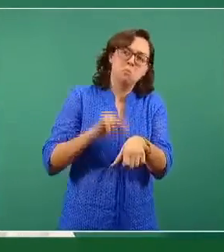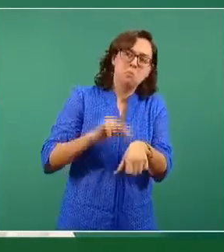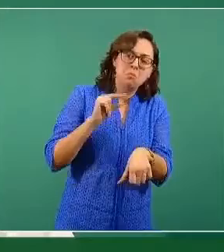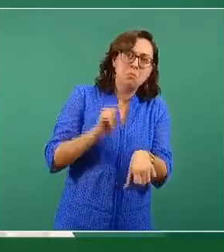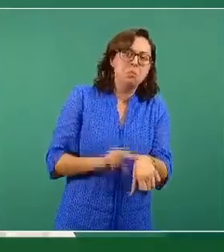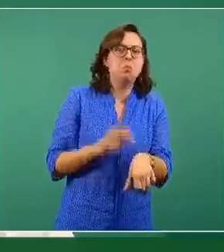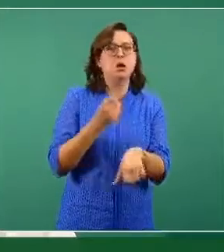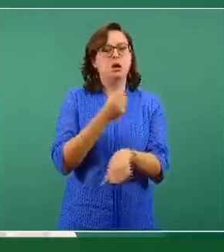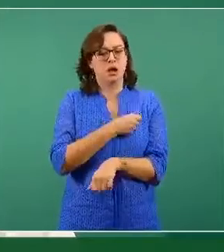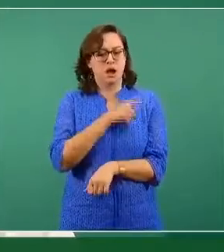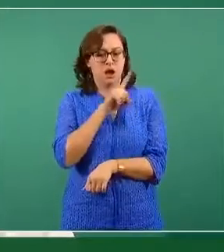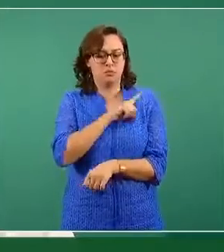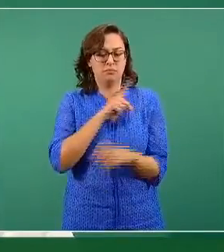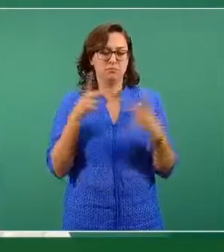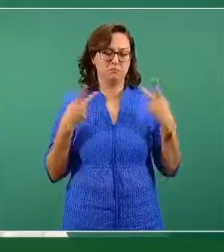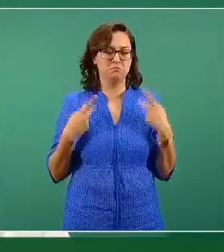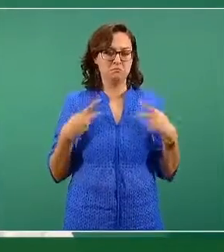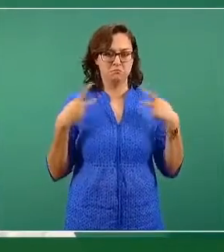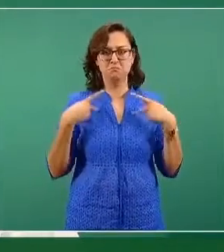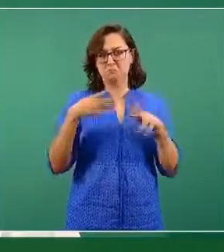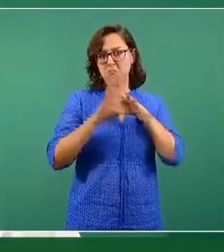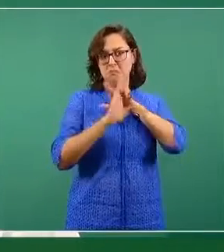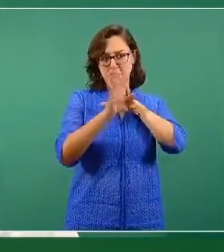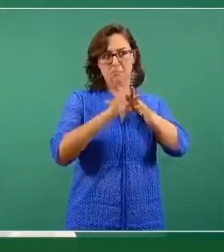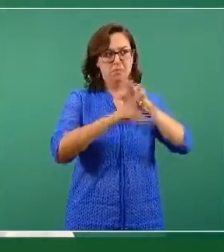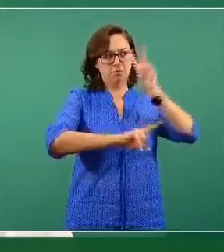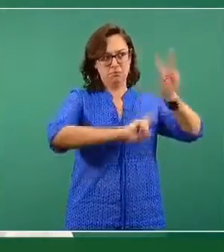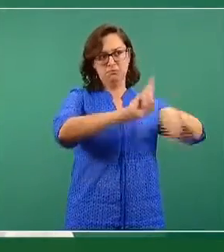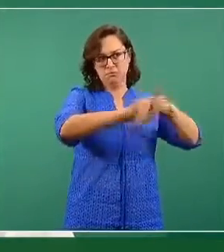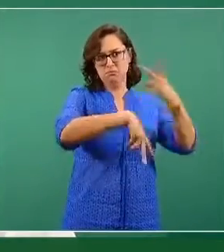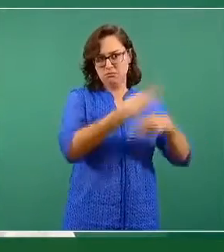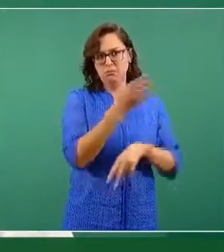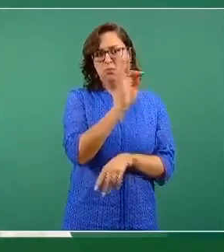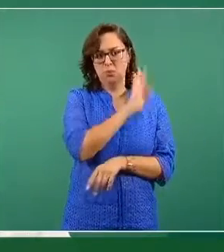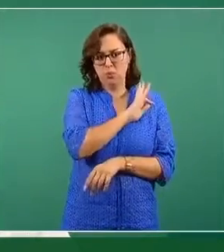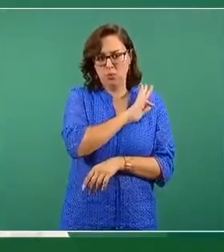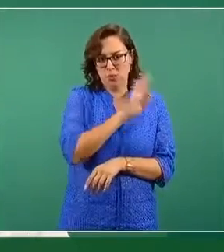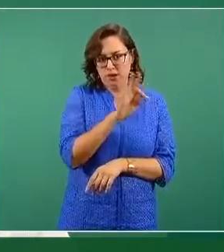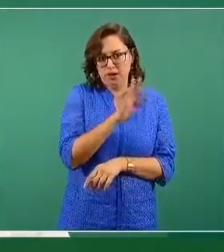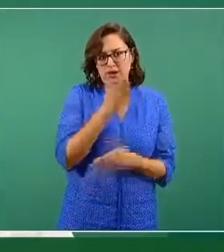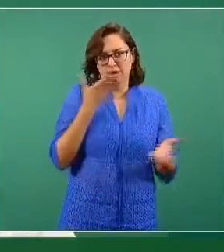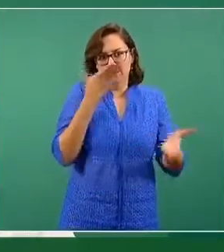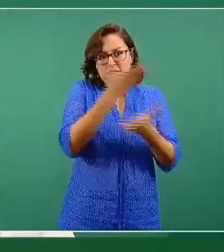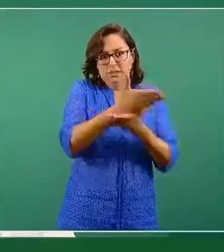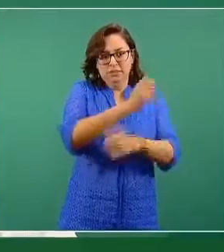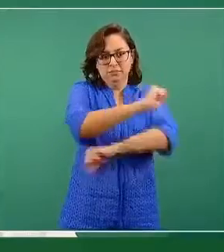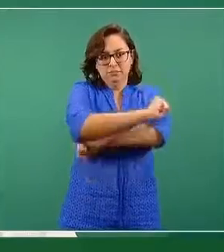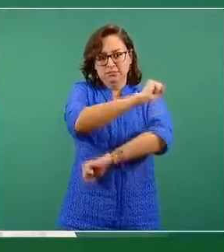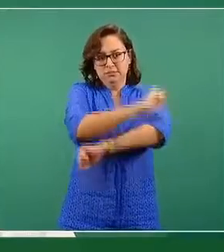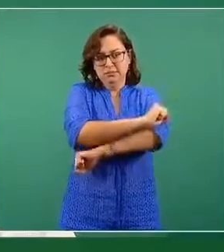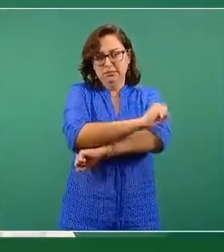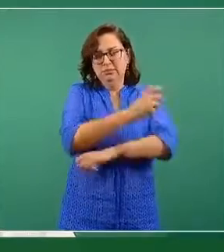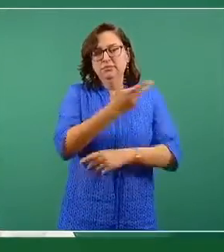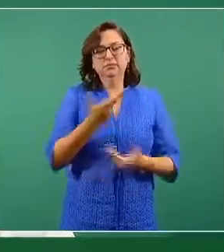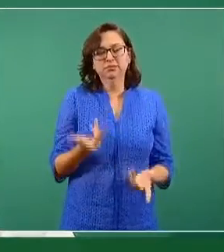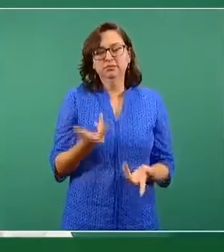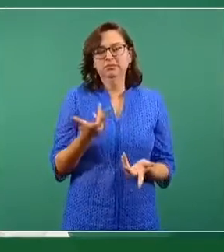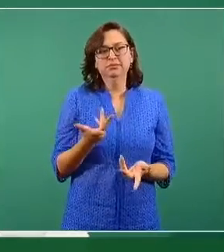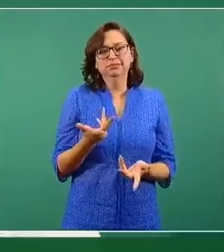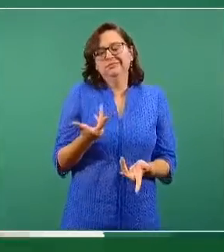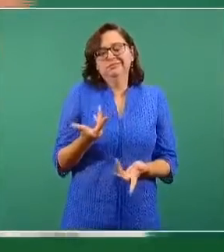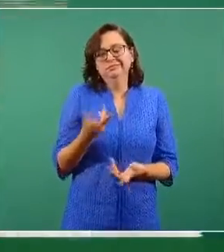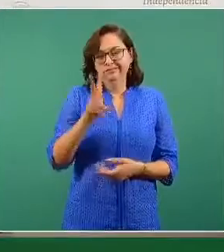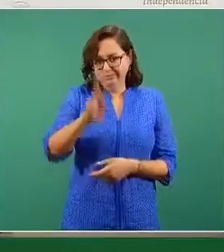pública, a las personas migrantes, que desde luego concurren a las ventanillas. Se le llama ventanillas en forma